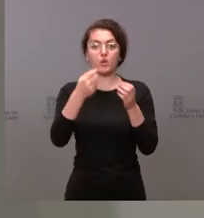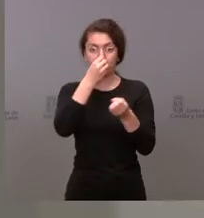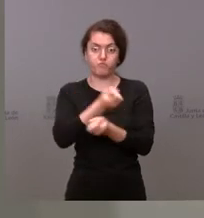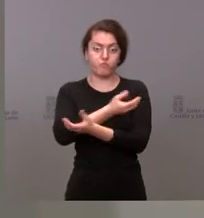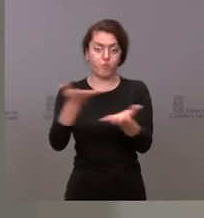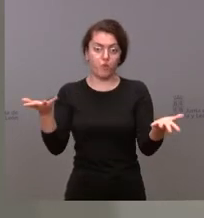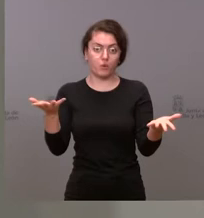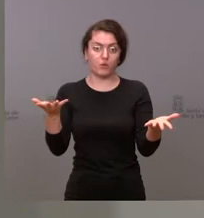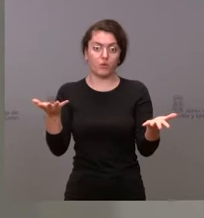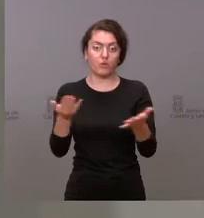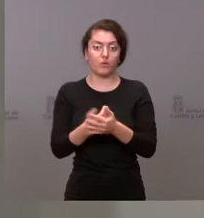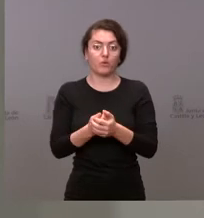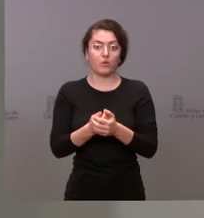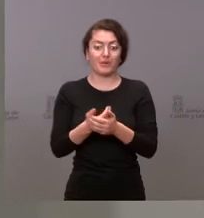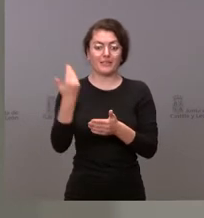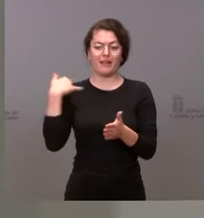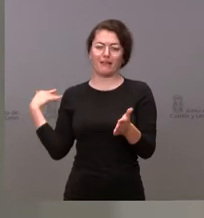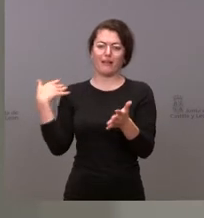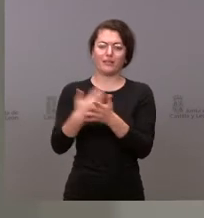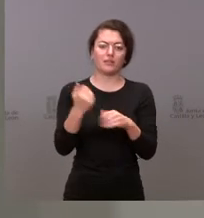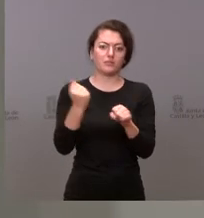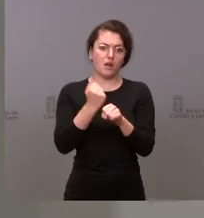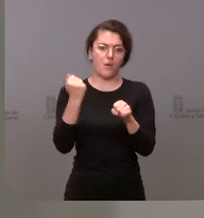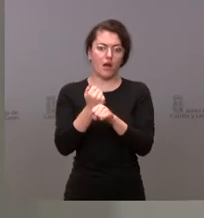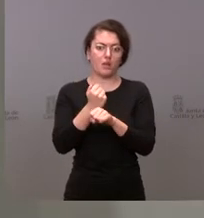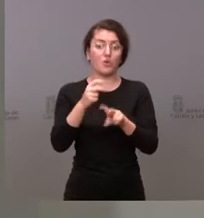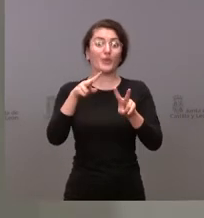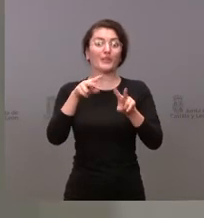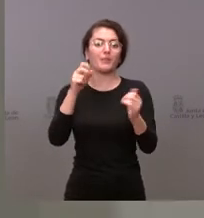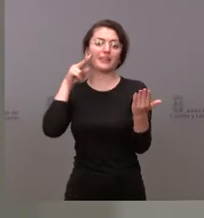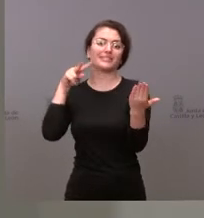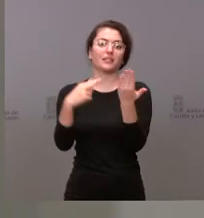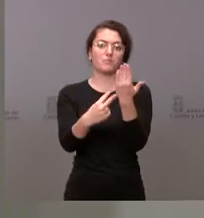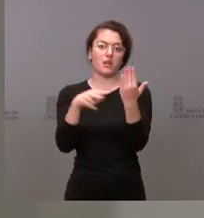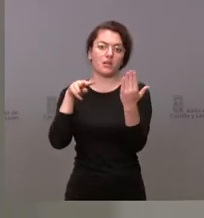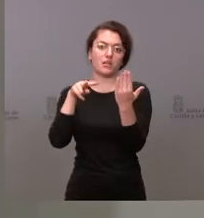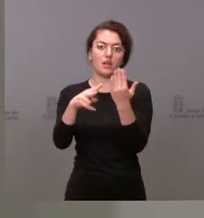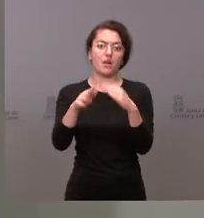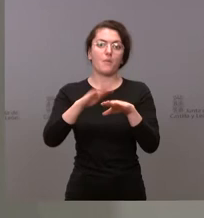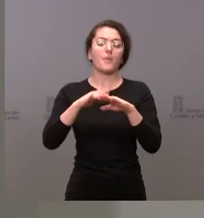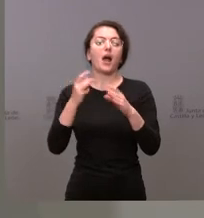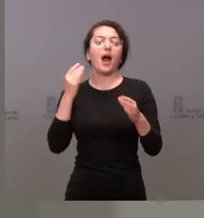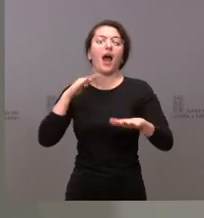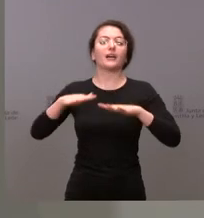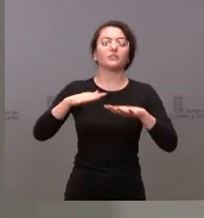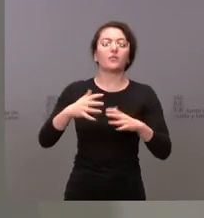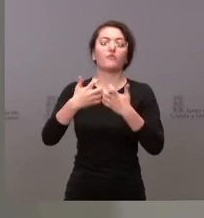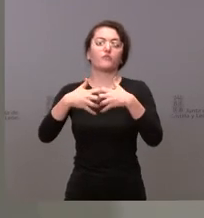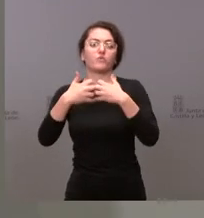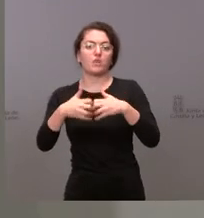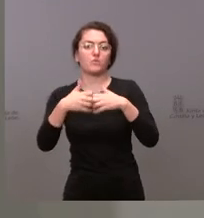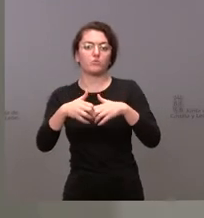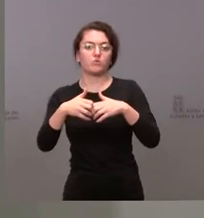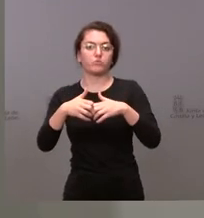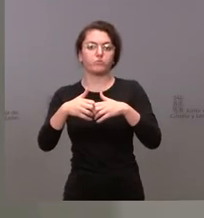trabajando mucho tiempo que no es un proyecto de transparencia sobre actividad funcionamiento rendimiento de todos y cada uno de nuestros